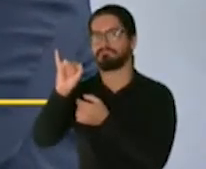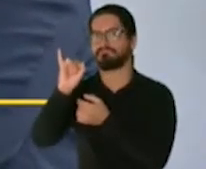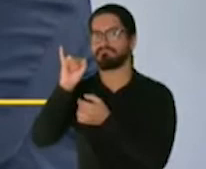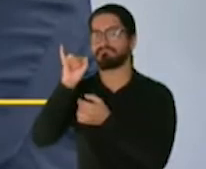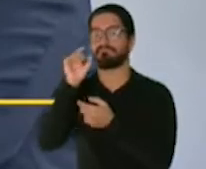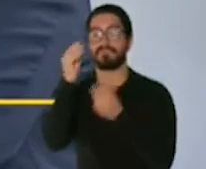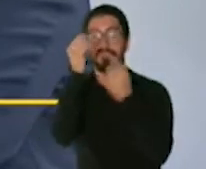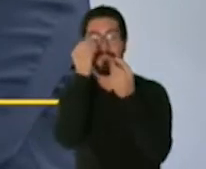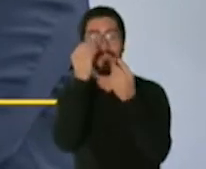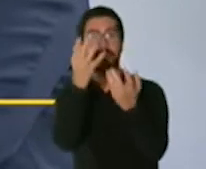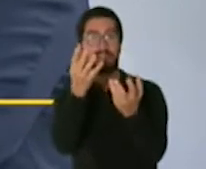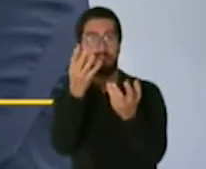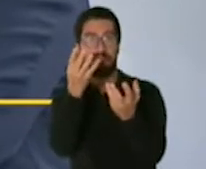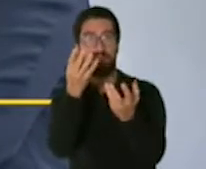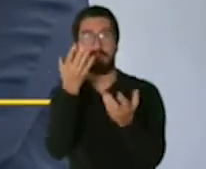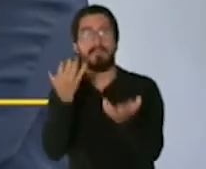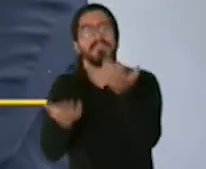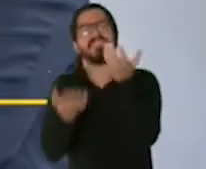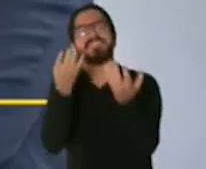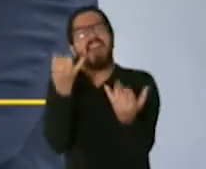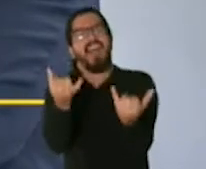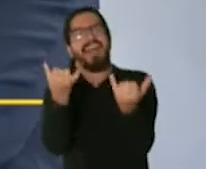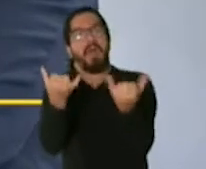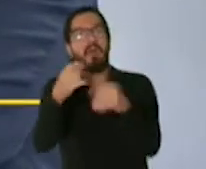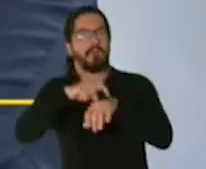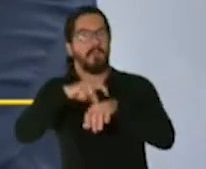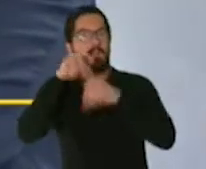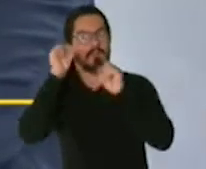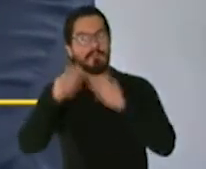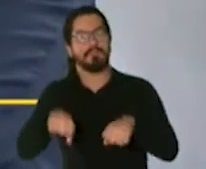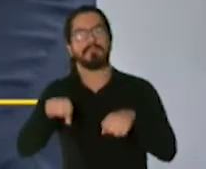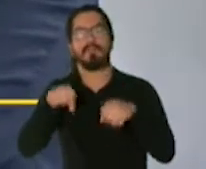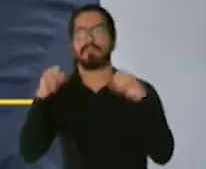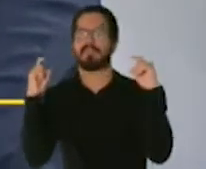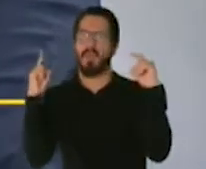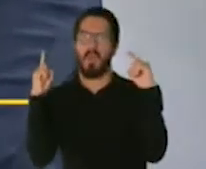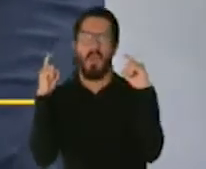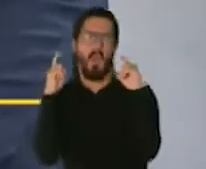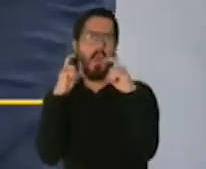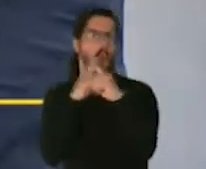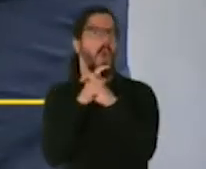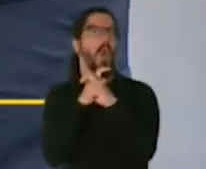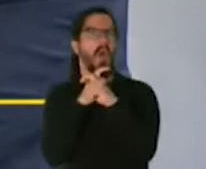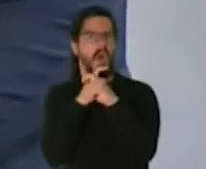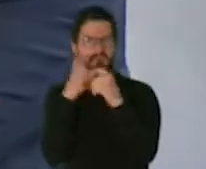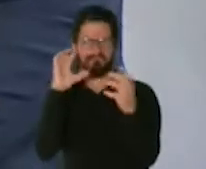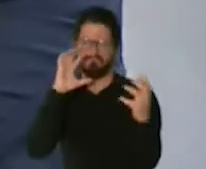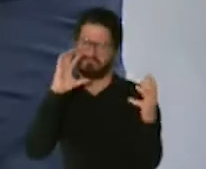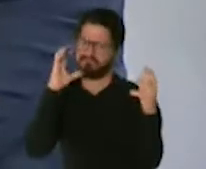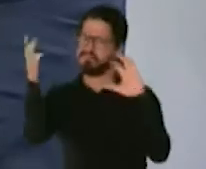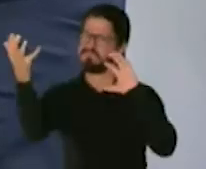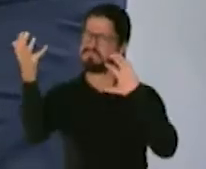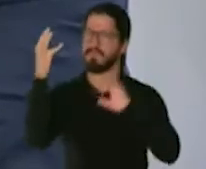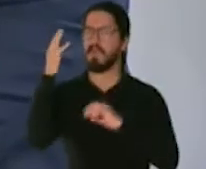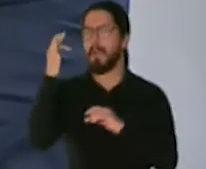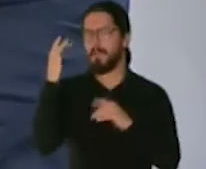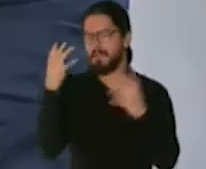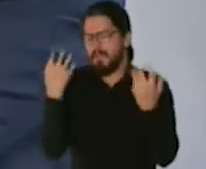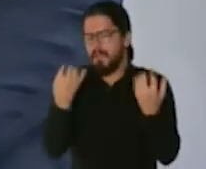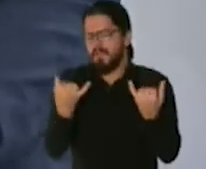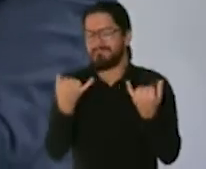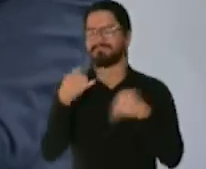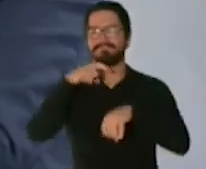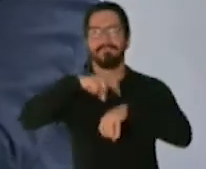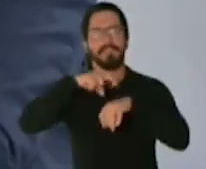momento en que estamos se nos podría complicar porque estamos en invierno y va a llegar la vacuna porque también se sabía que posiblemente podría